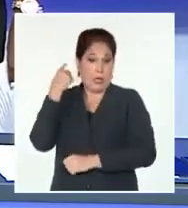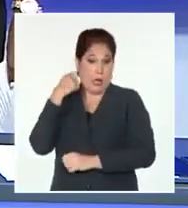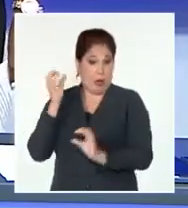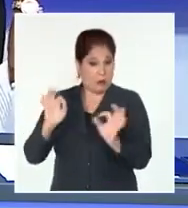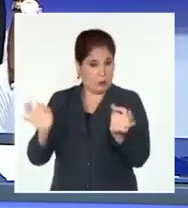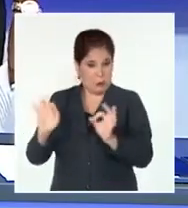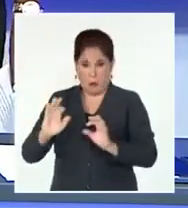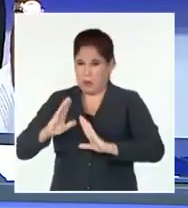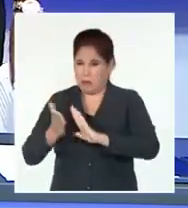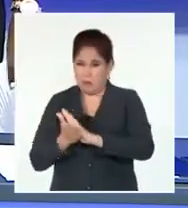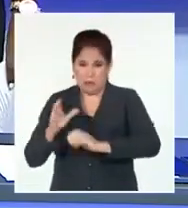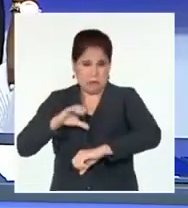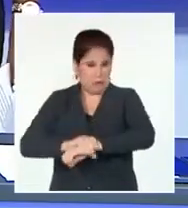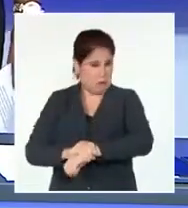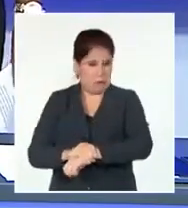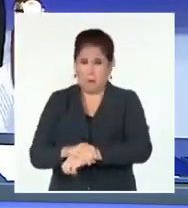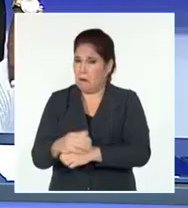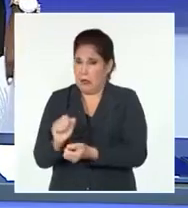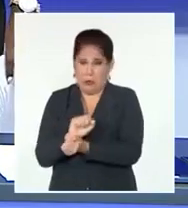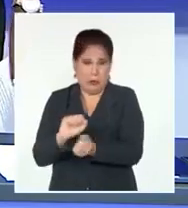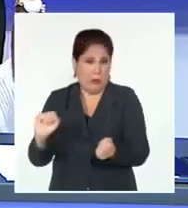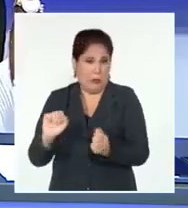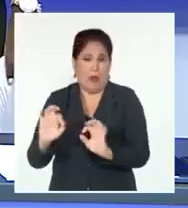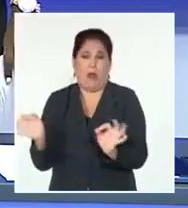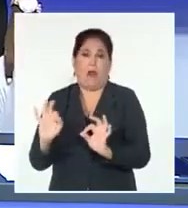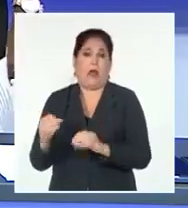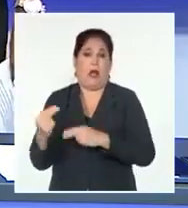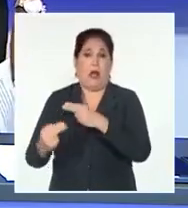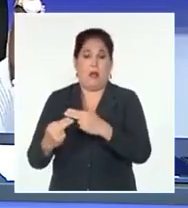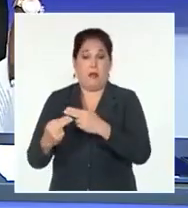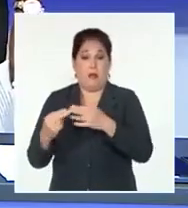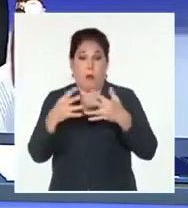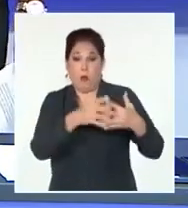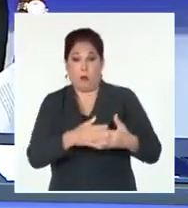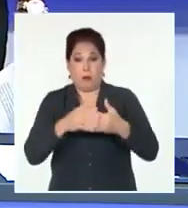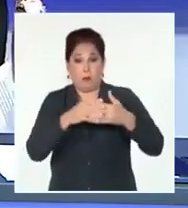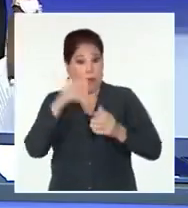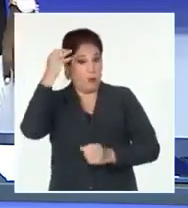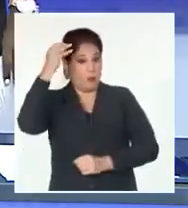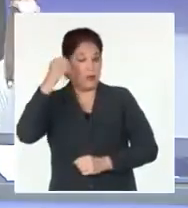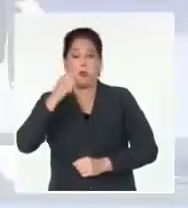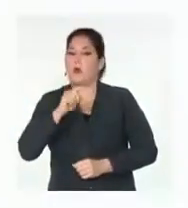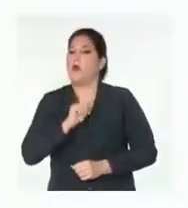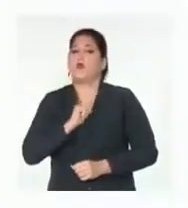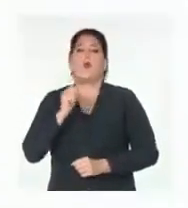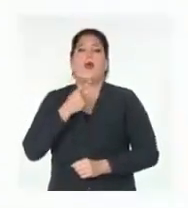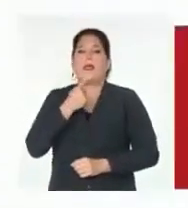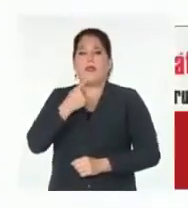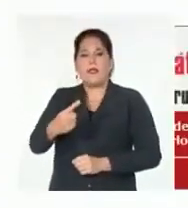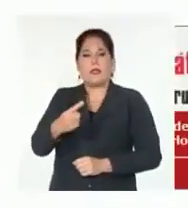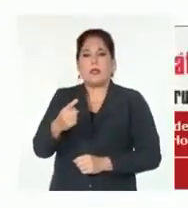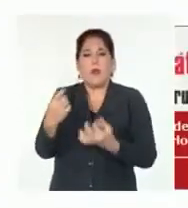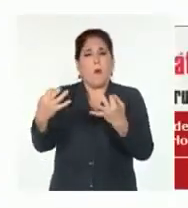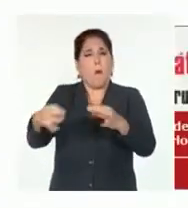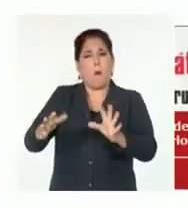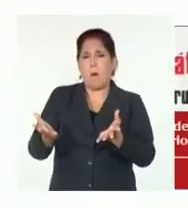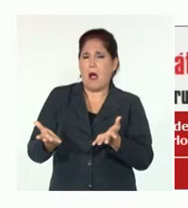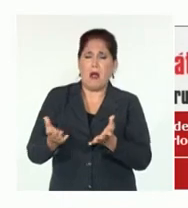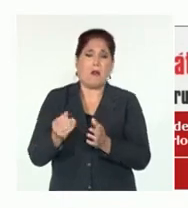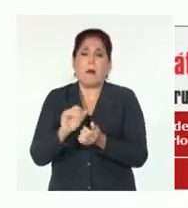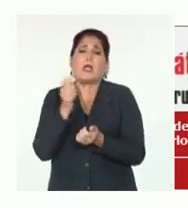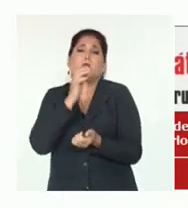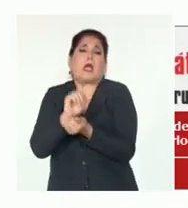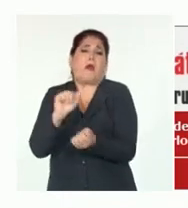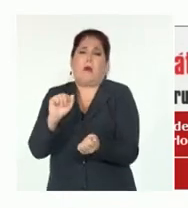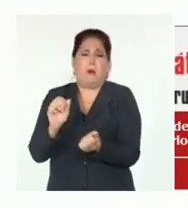el comisor del hecho aún espera ser juzgado y el gobierno de los Estados Unidos ha rehusado calificar el hecho como un acto terrorista.